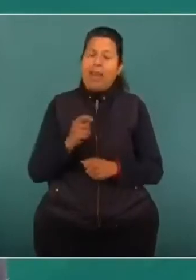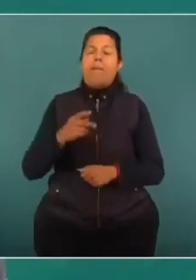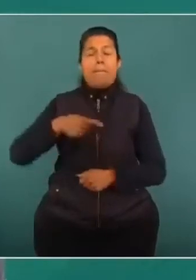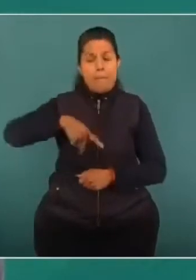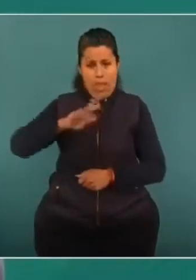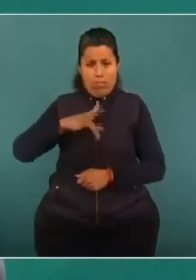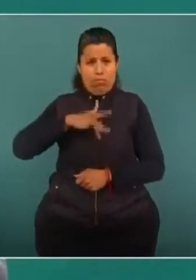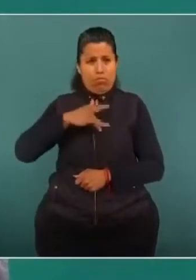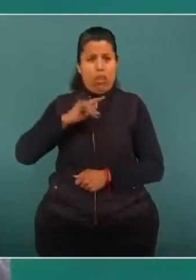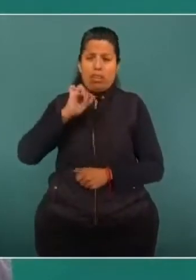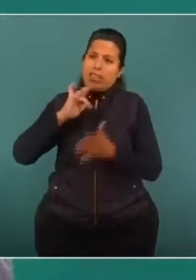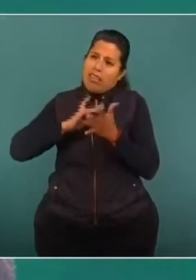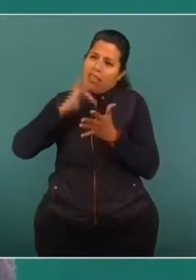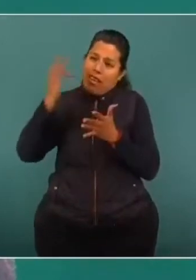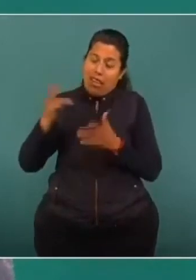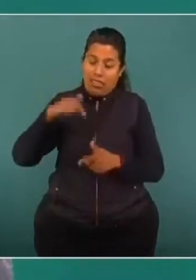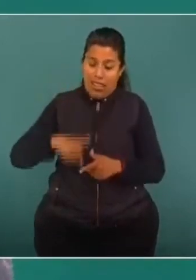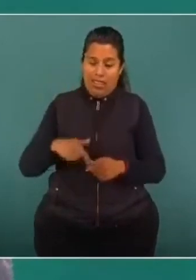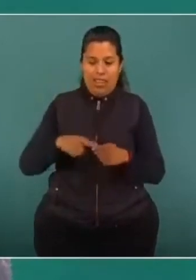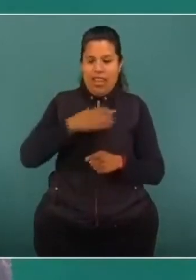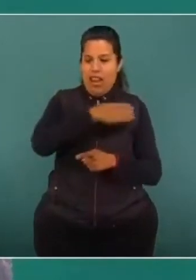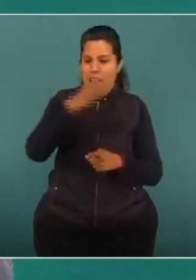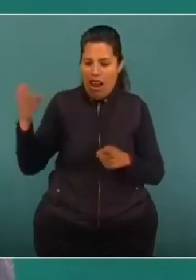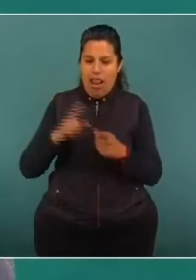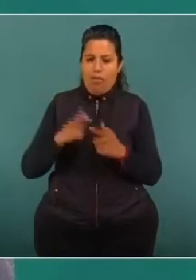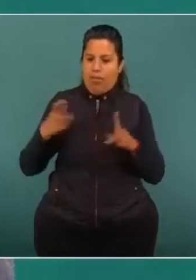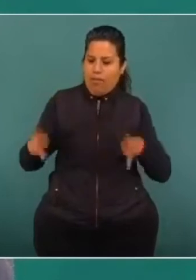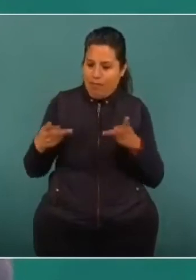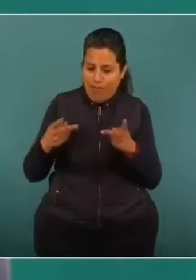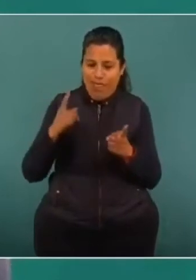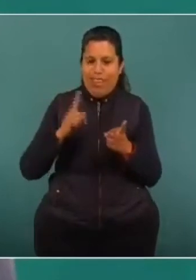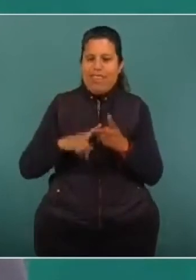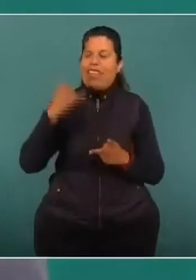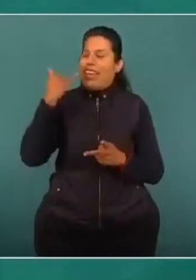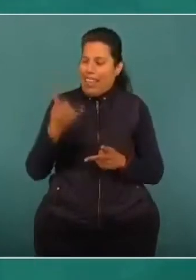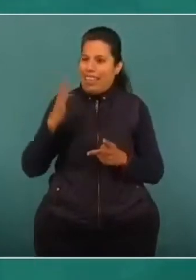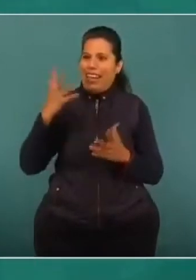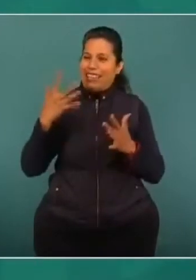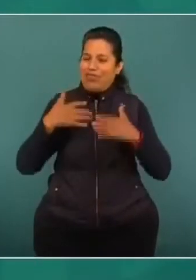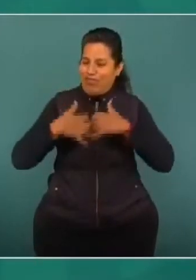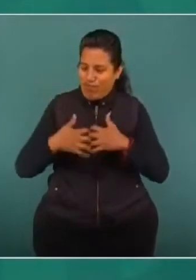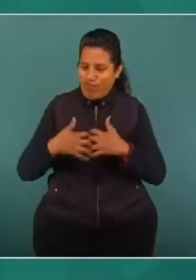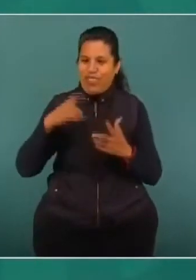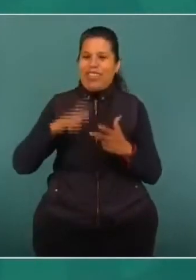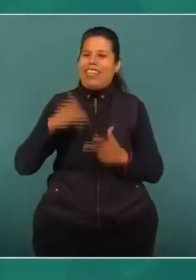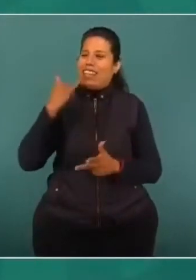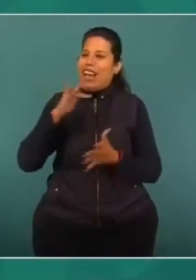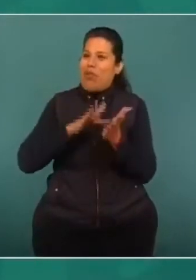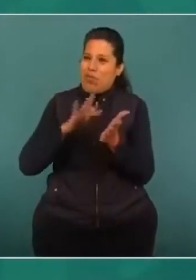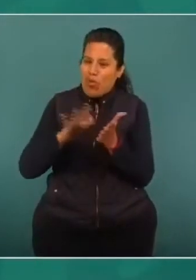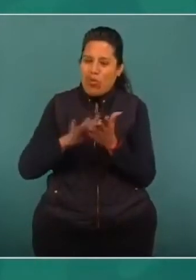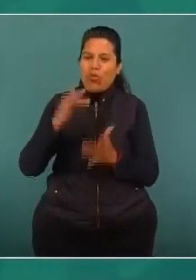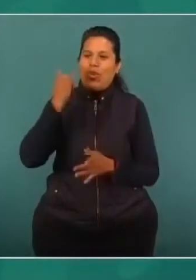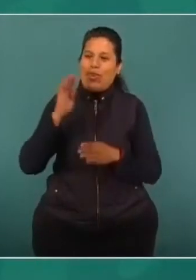gran esfuerzo de los zacatecanos en el campo, el comercio y la industria, así como los apoyos que mediante los programas de